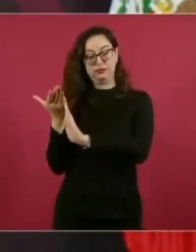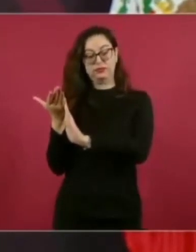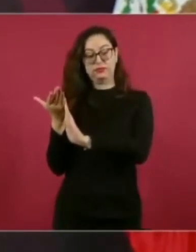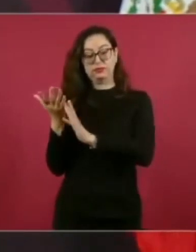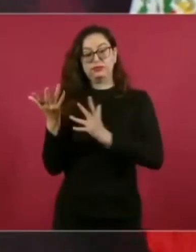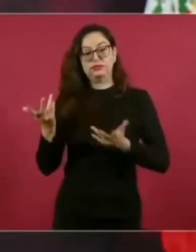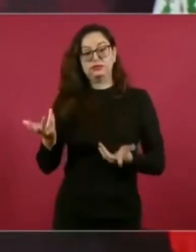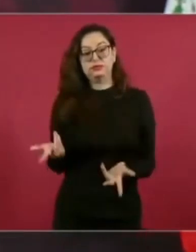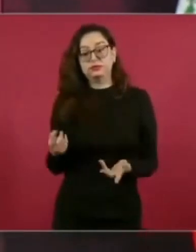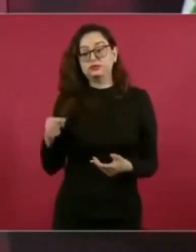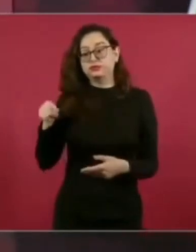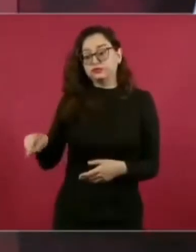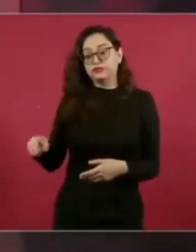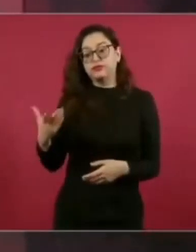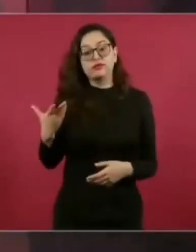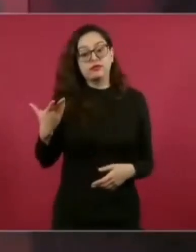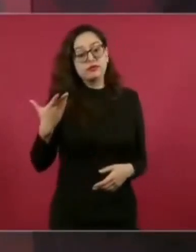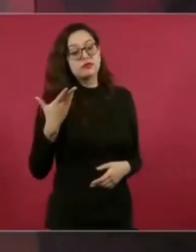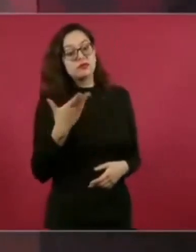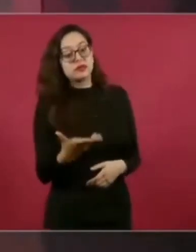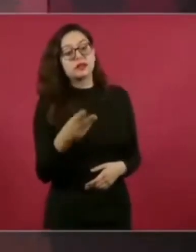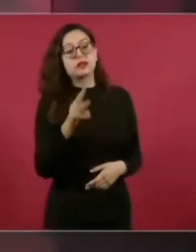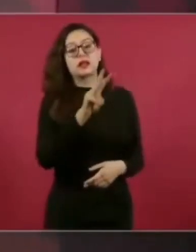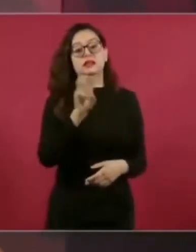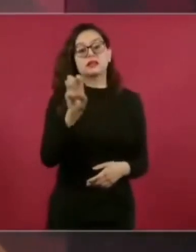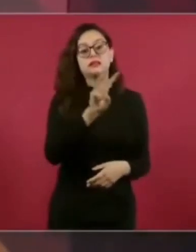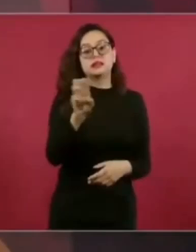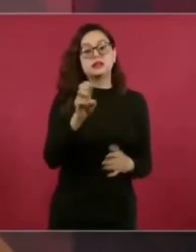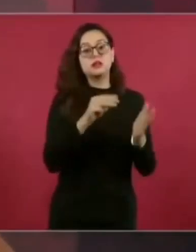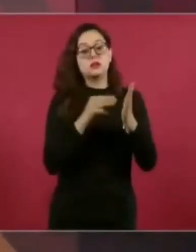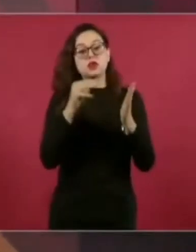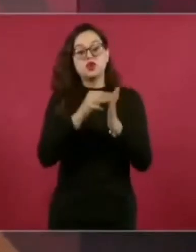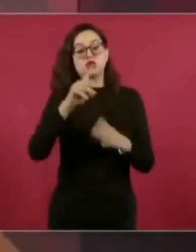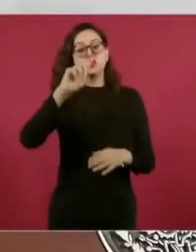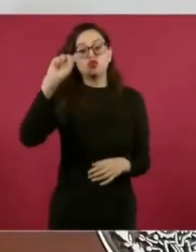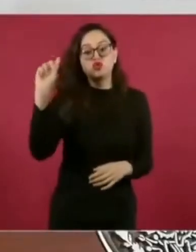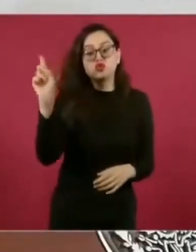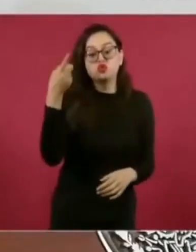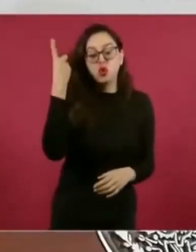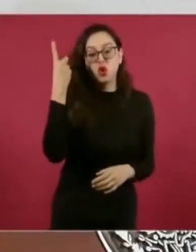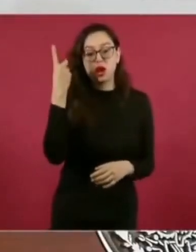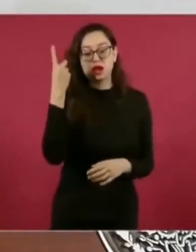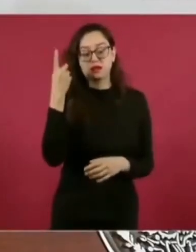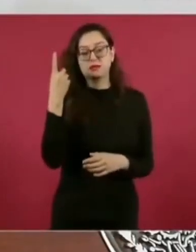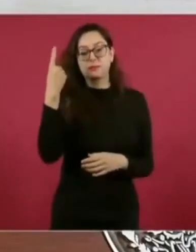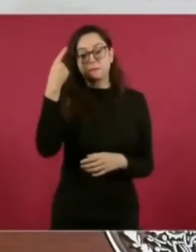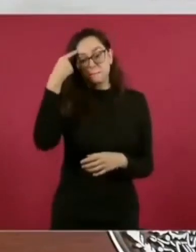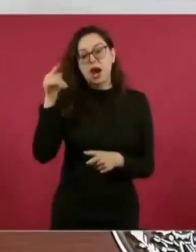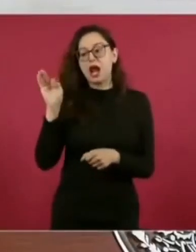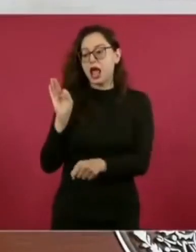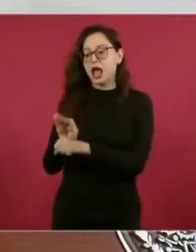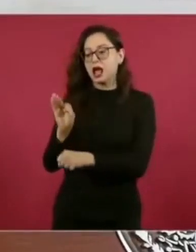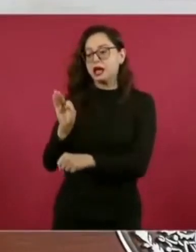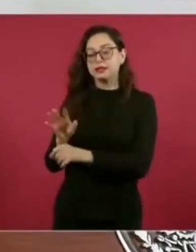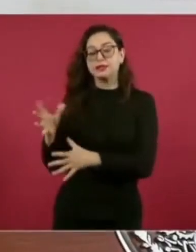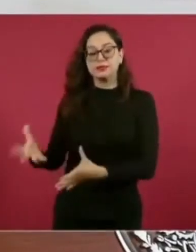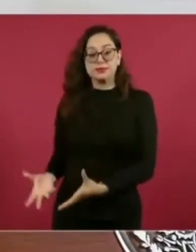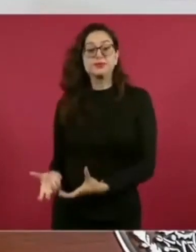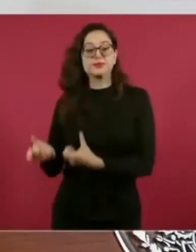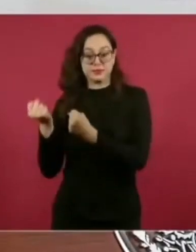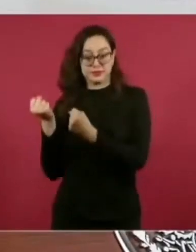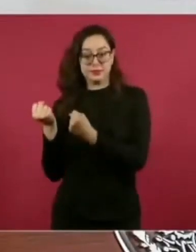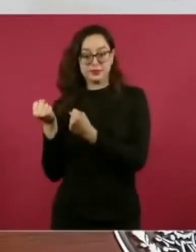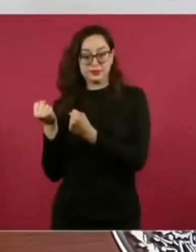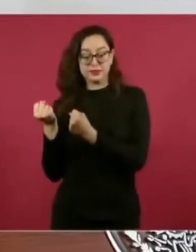solicitando 300 millones de dólares de rescate por la